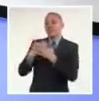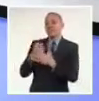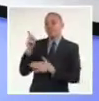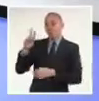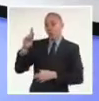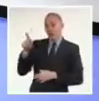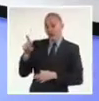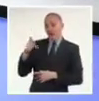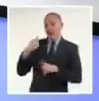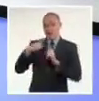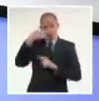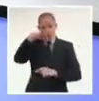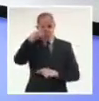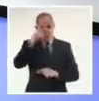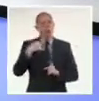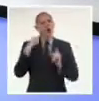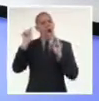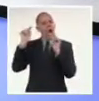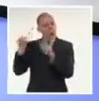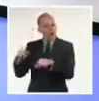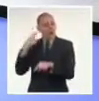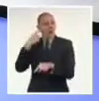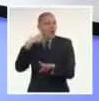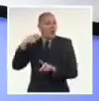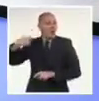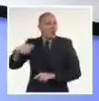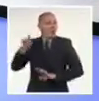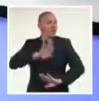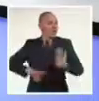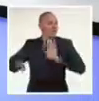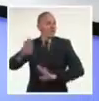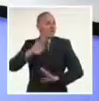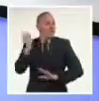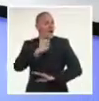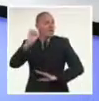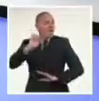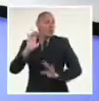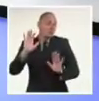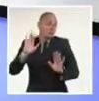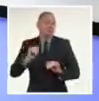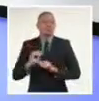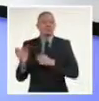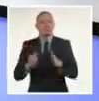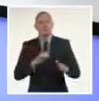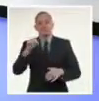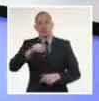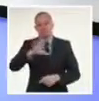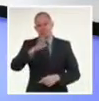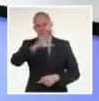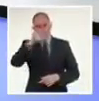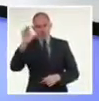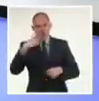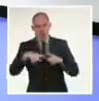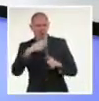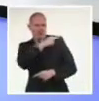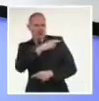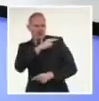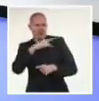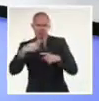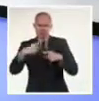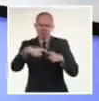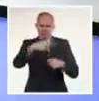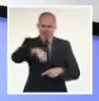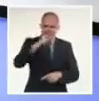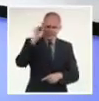personados en el procedimiento y defenderán sus derechos. La Superintendencia del Banco Central de Cuba, como órgano de carácter técnico con